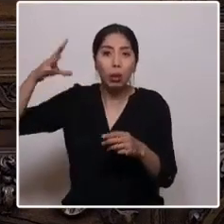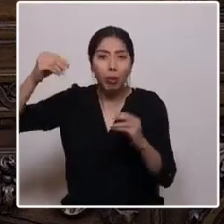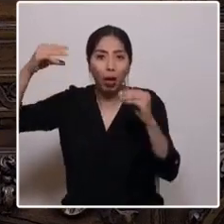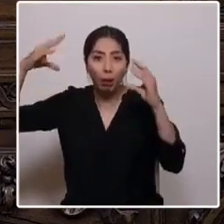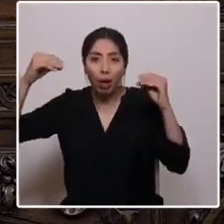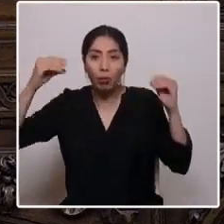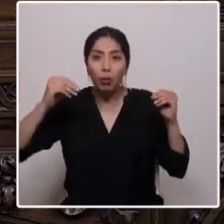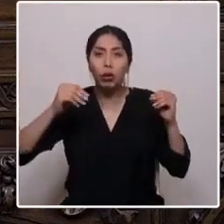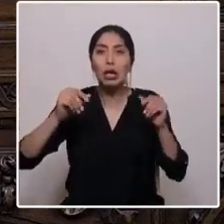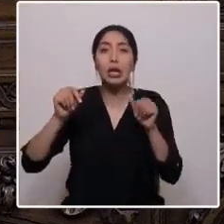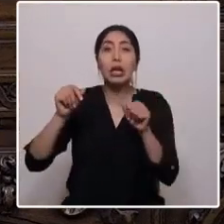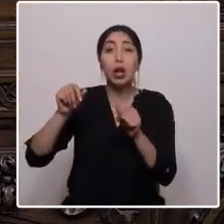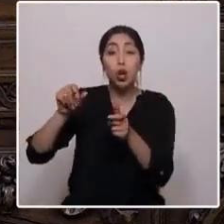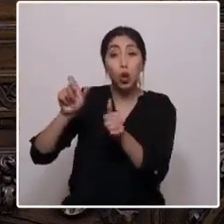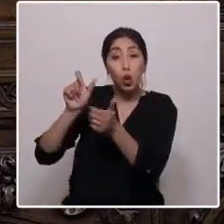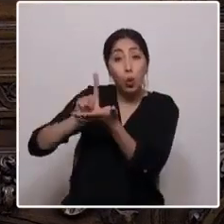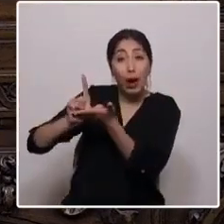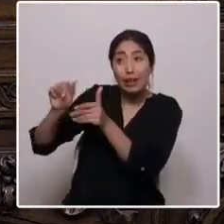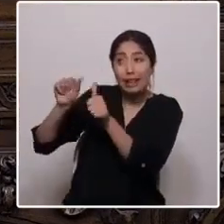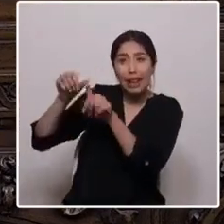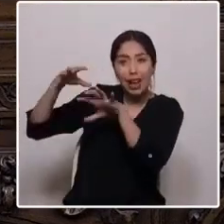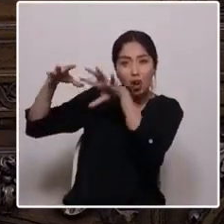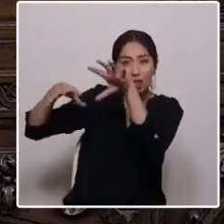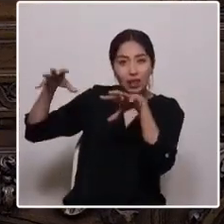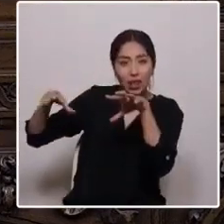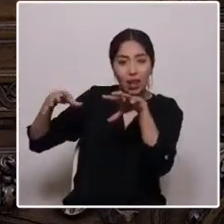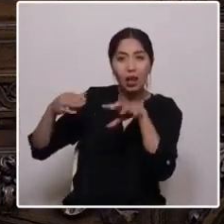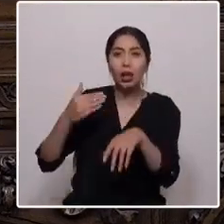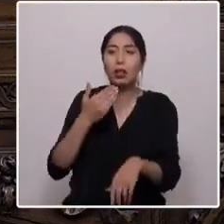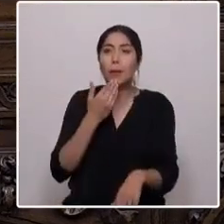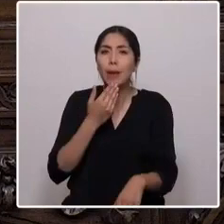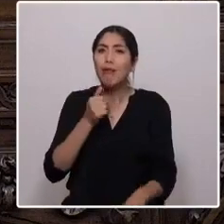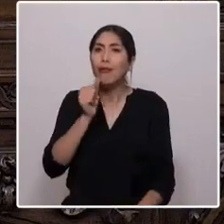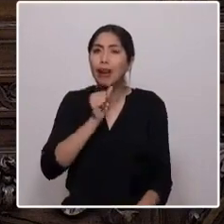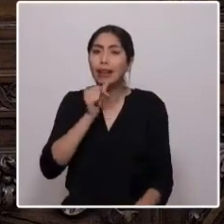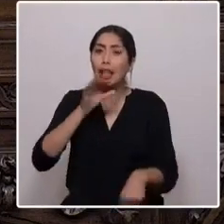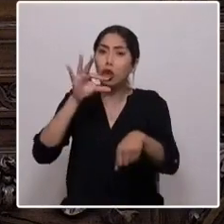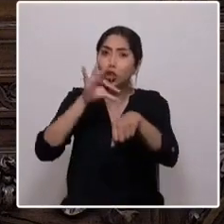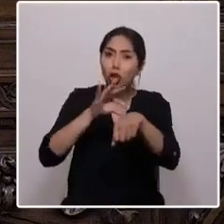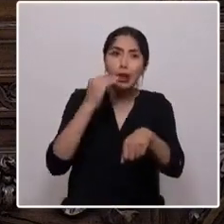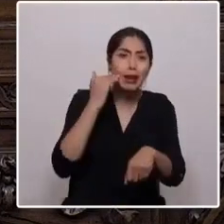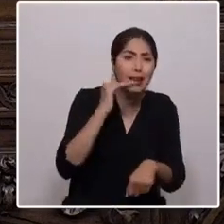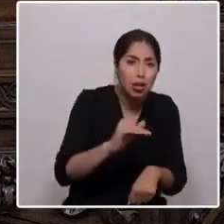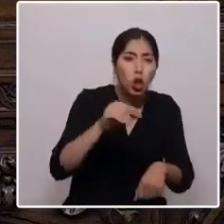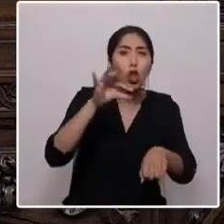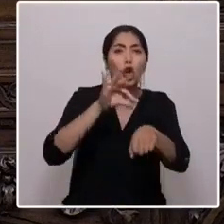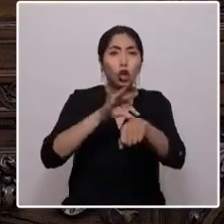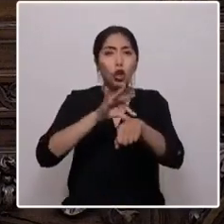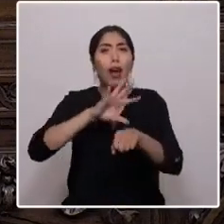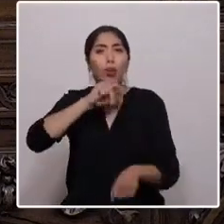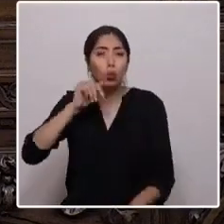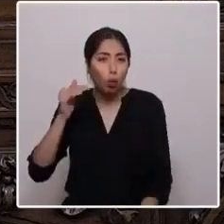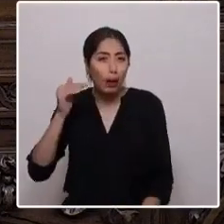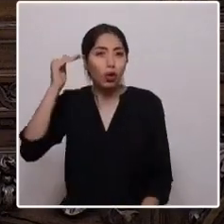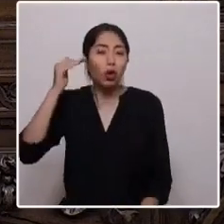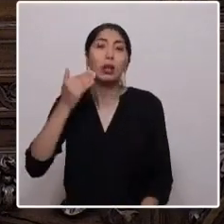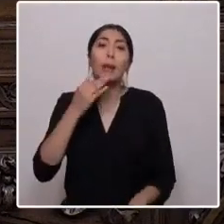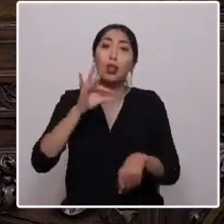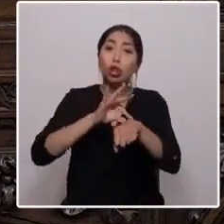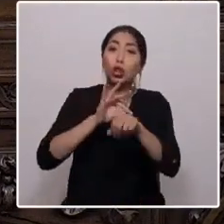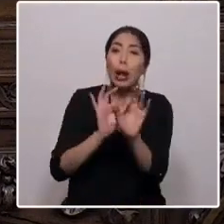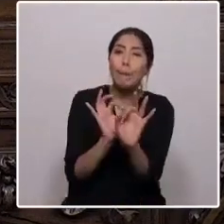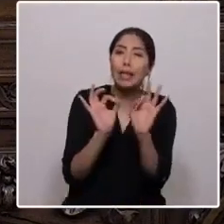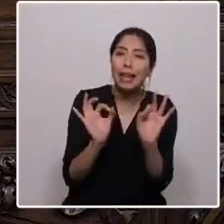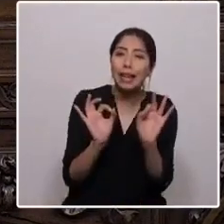precordillerana de San Clemente y la falta de pediatras y geriatras, así como de especialistas para acceder a tratamientos de salud